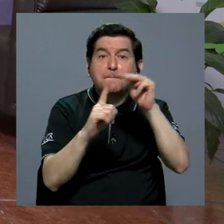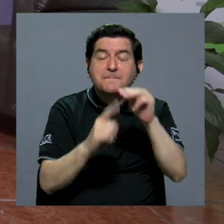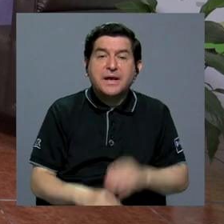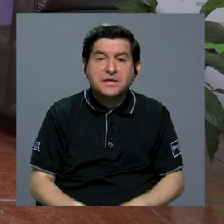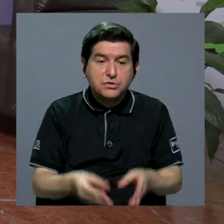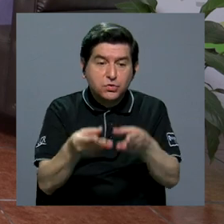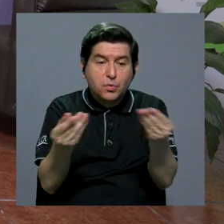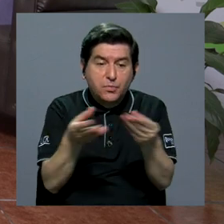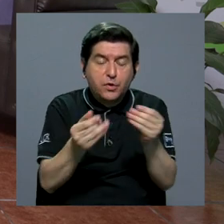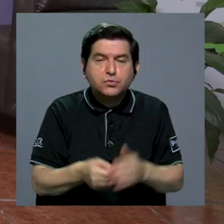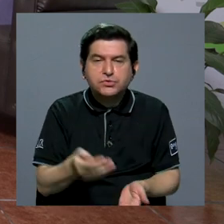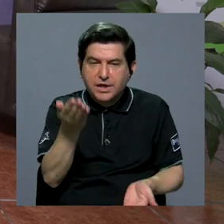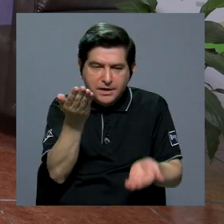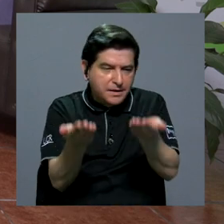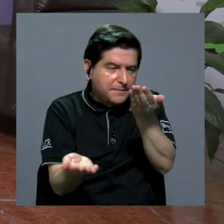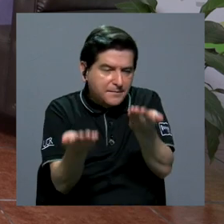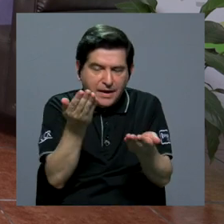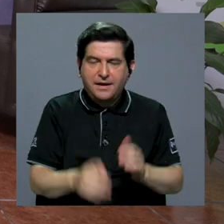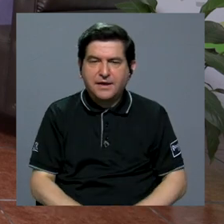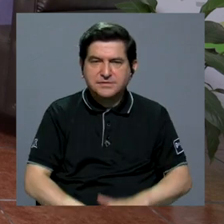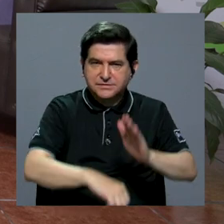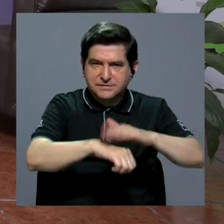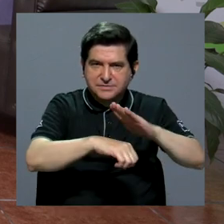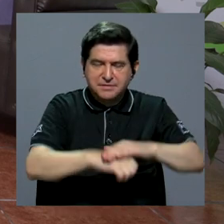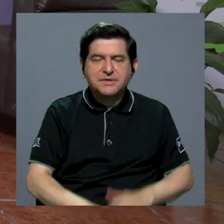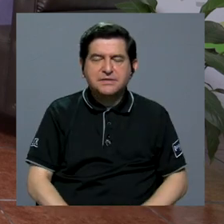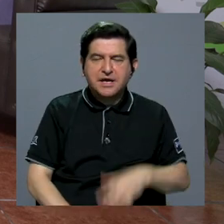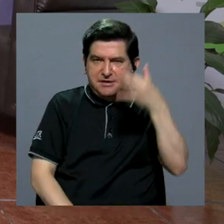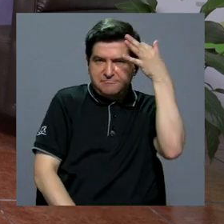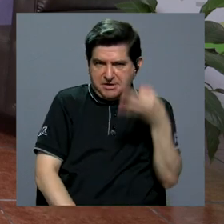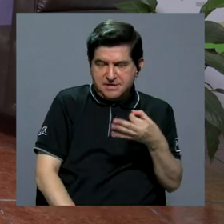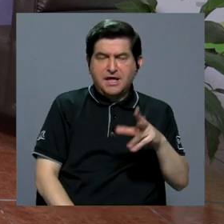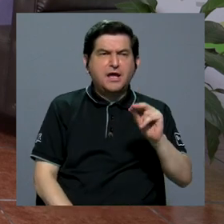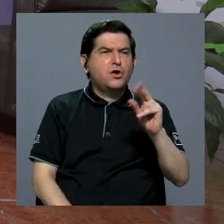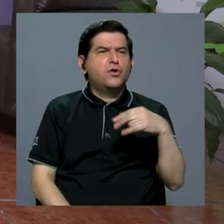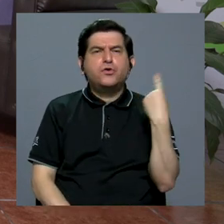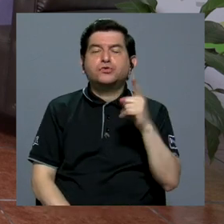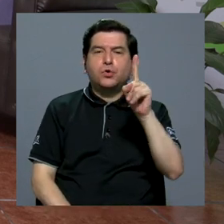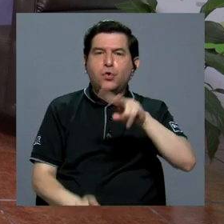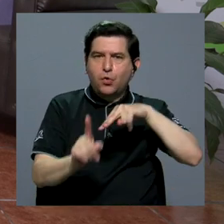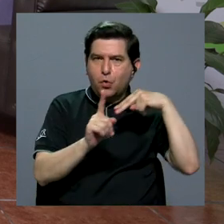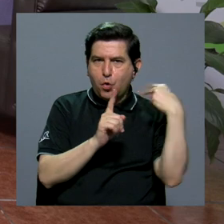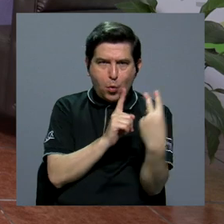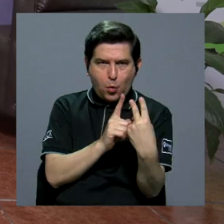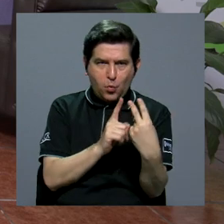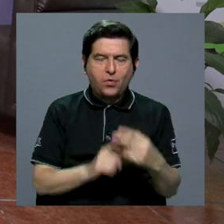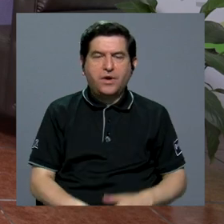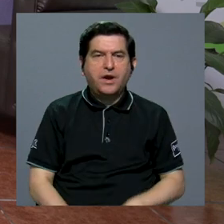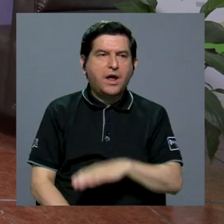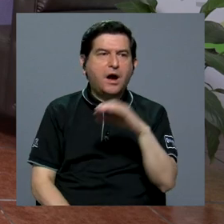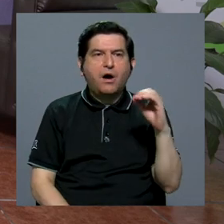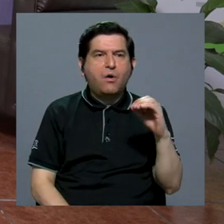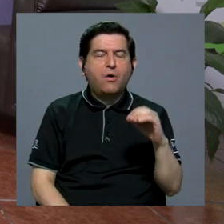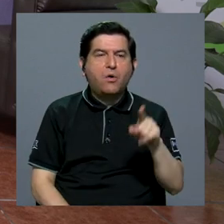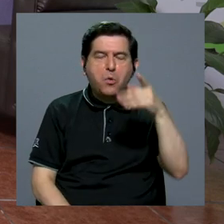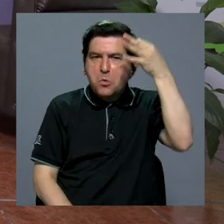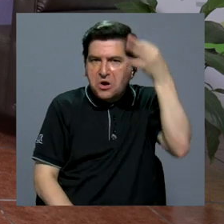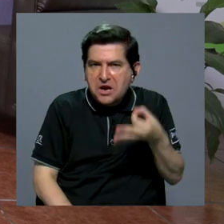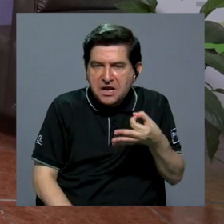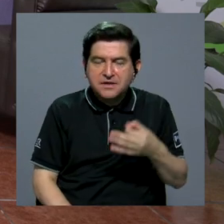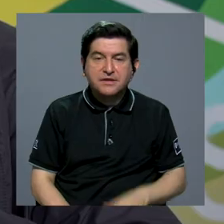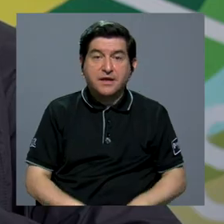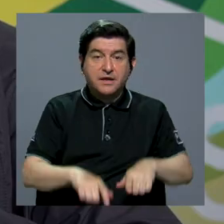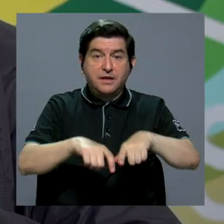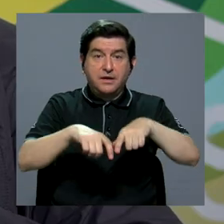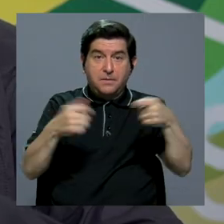generar ese balance que permita, digamos, tomar posiciones, ¿verdad? Que no sea una sola visión o una sola posición. La